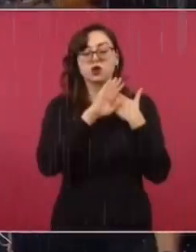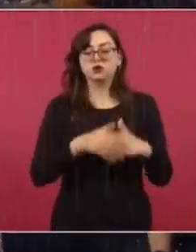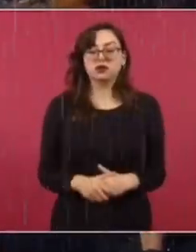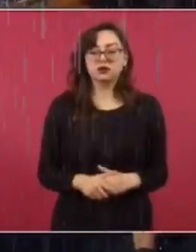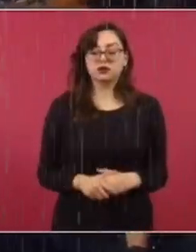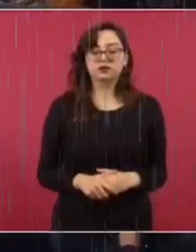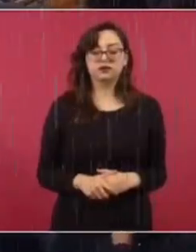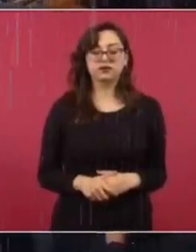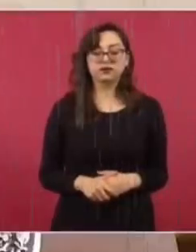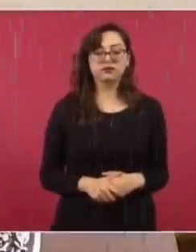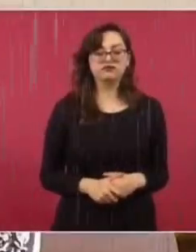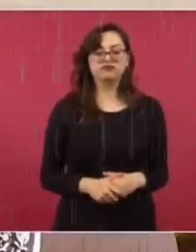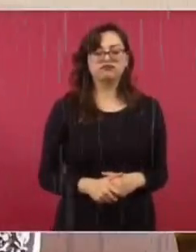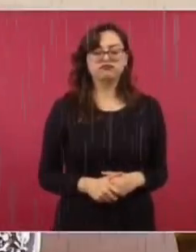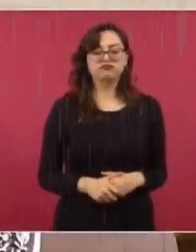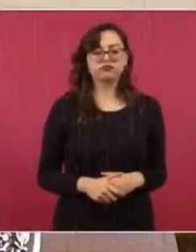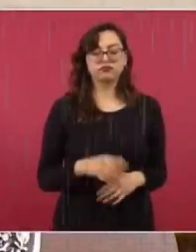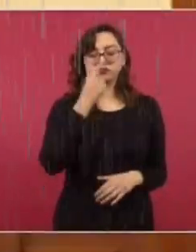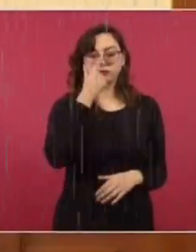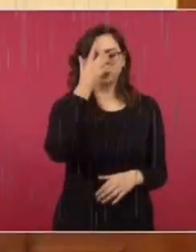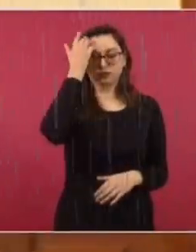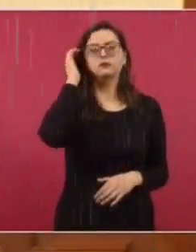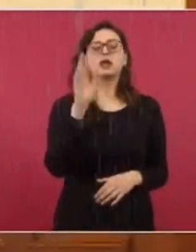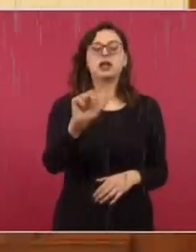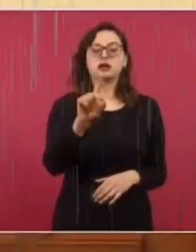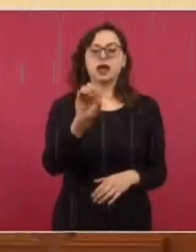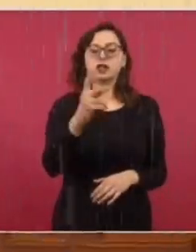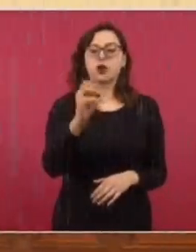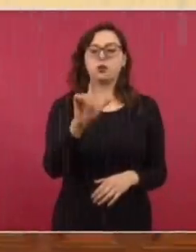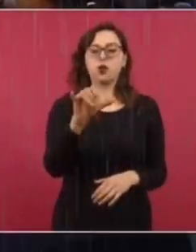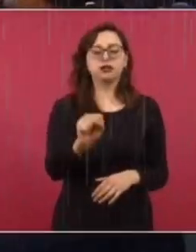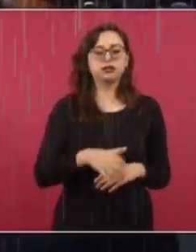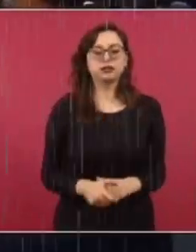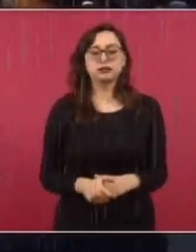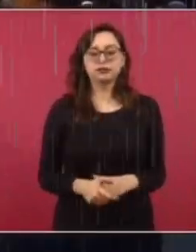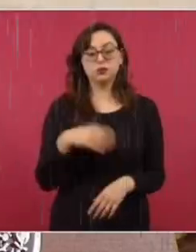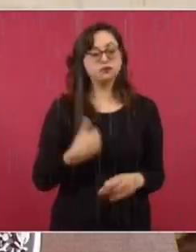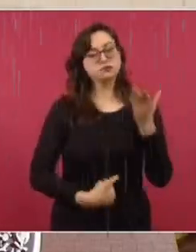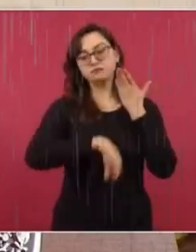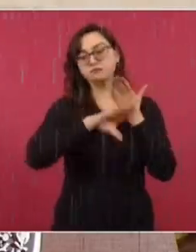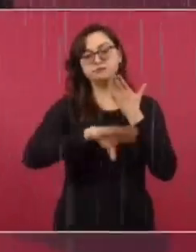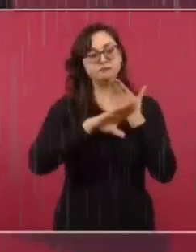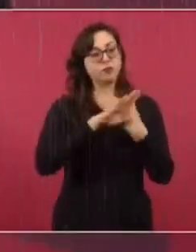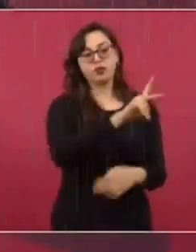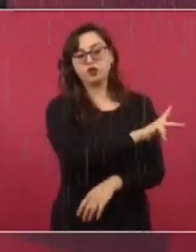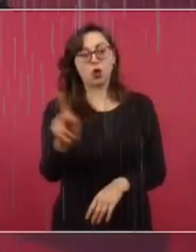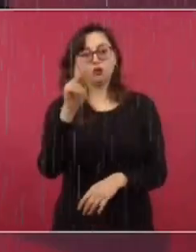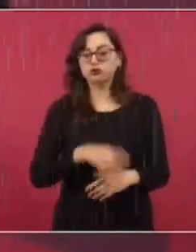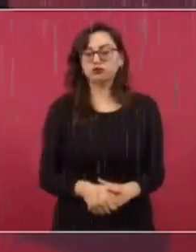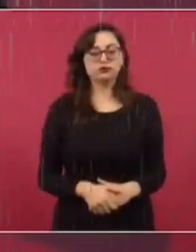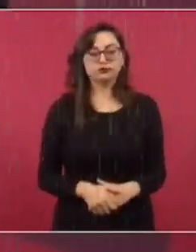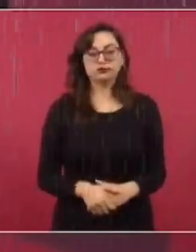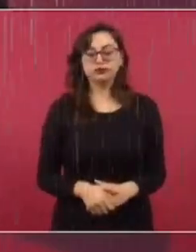¿Cómo se llama la W? Radiópolis. Vean quiénes son los conductores. Todos en contra.